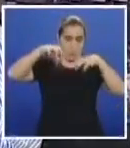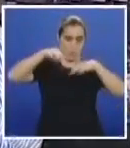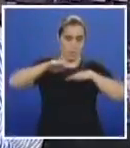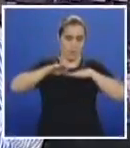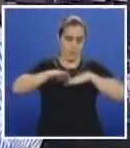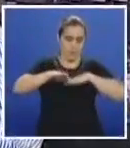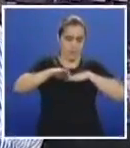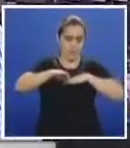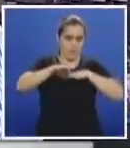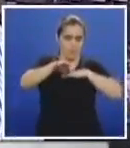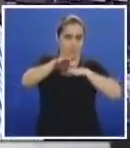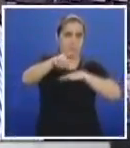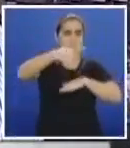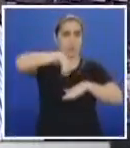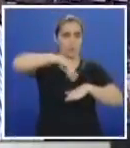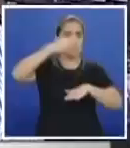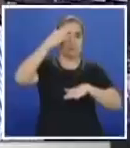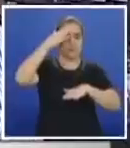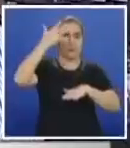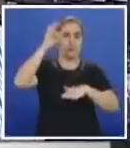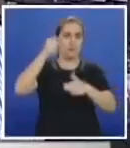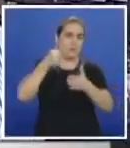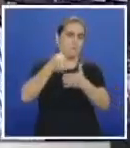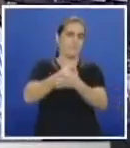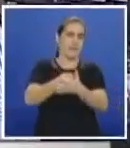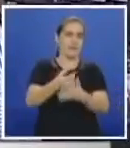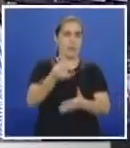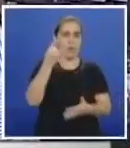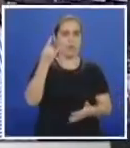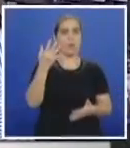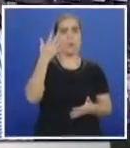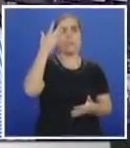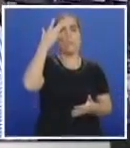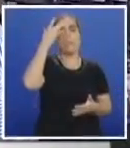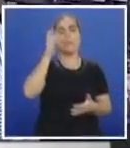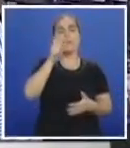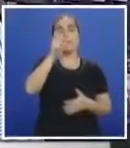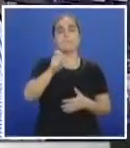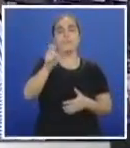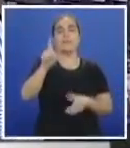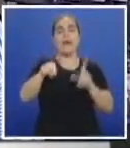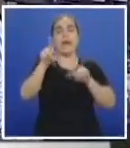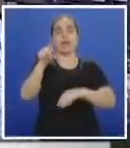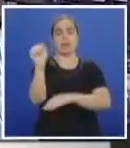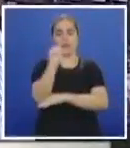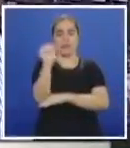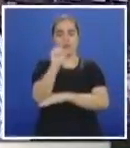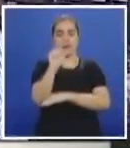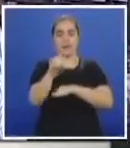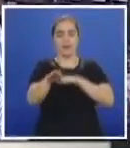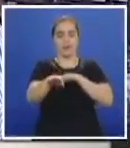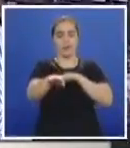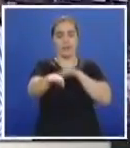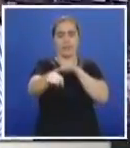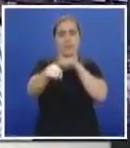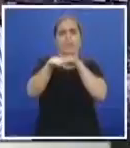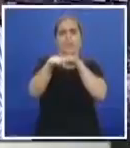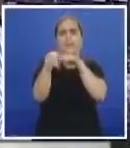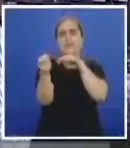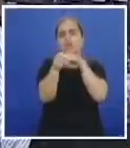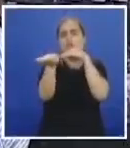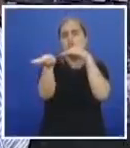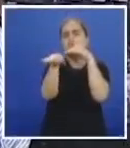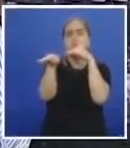se van a presentar algunos choques y demás porque la gente se pega mucho bumper contra bumper. Pero hasta el